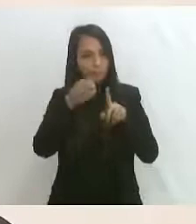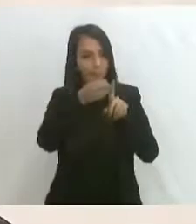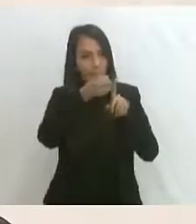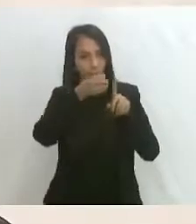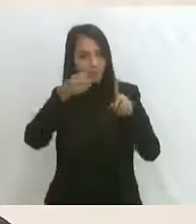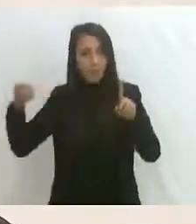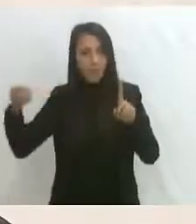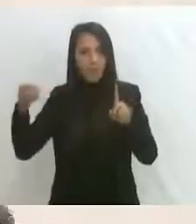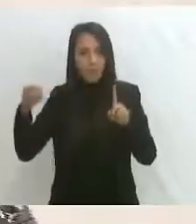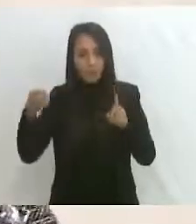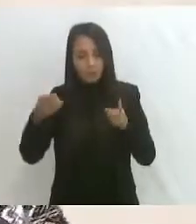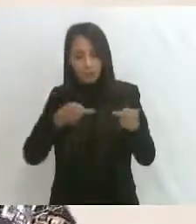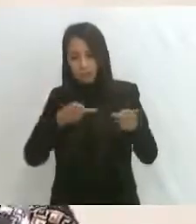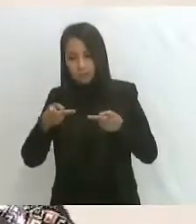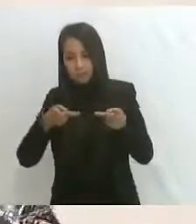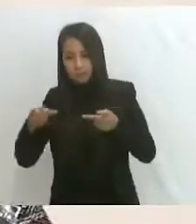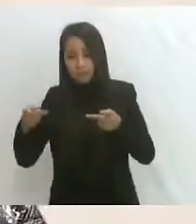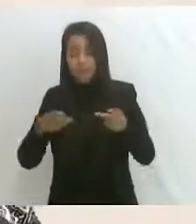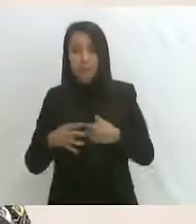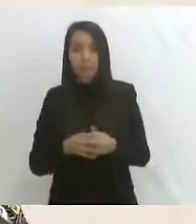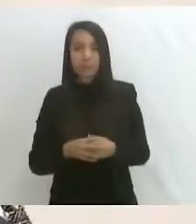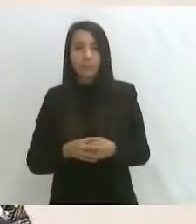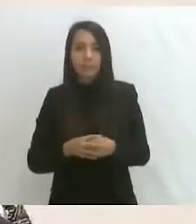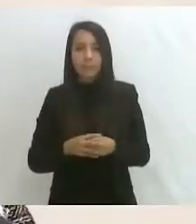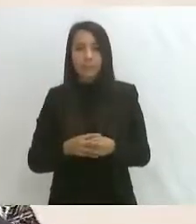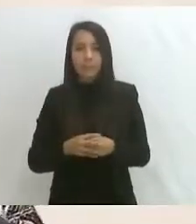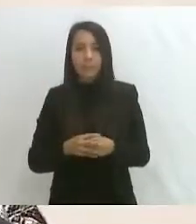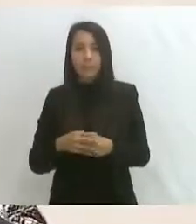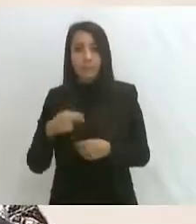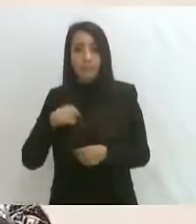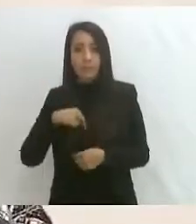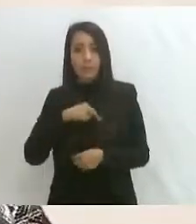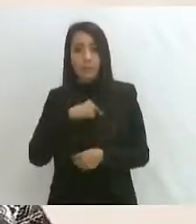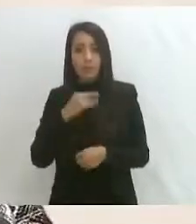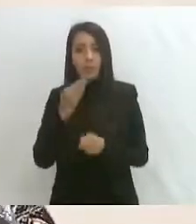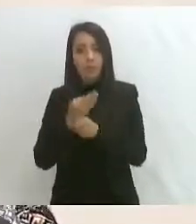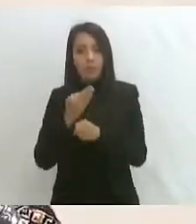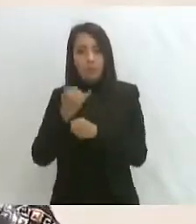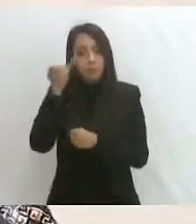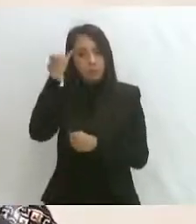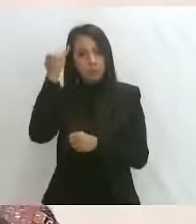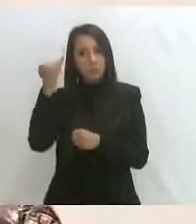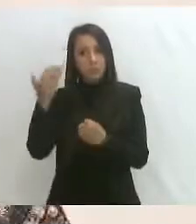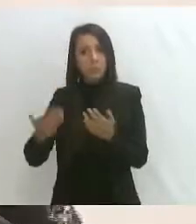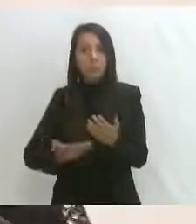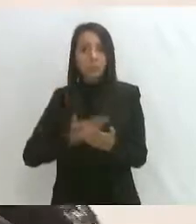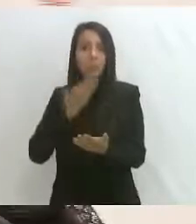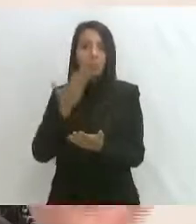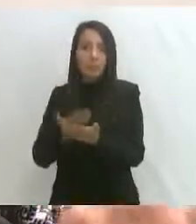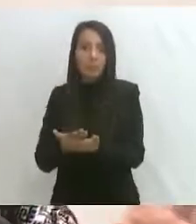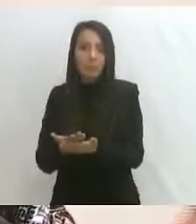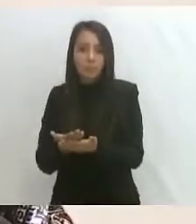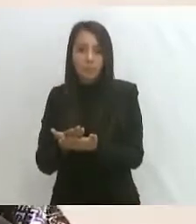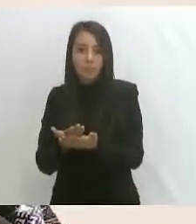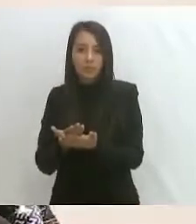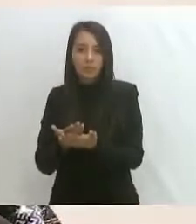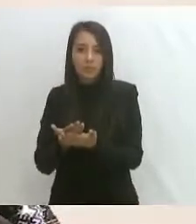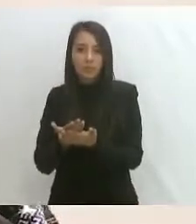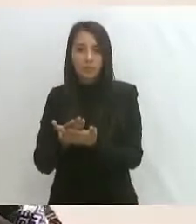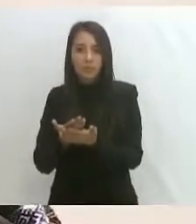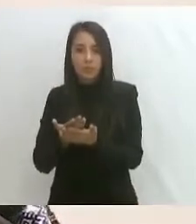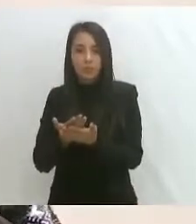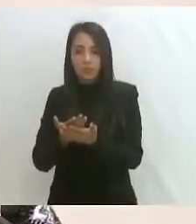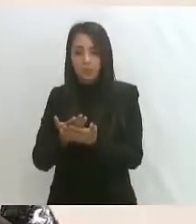y nosotros estamos proponiendo confinar los dos